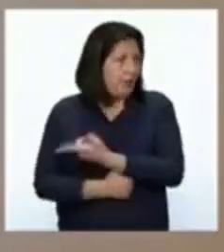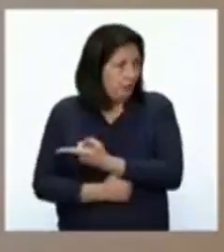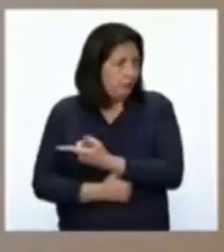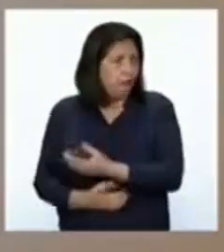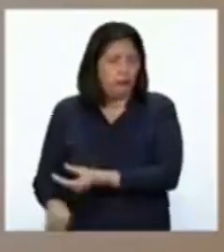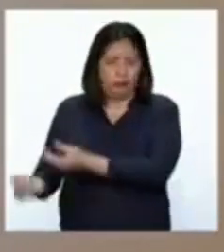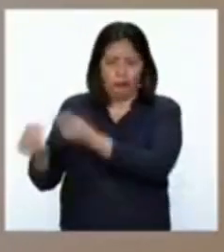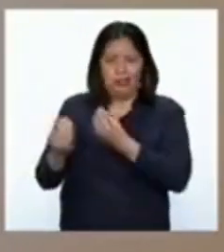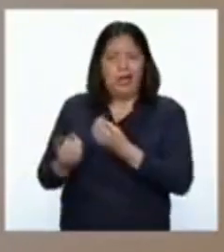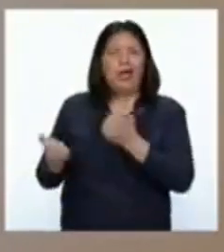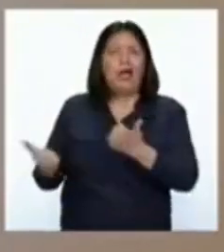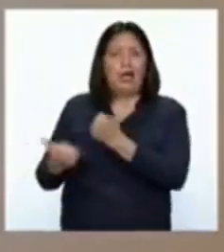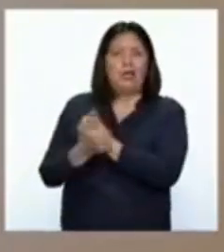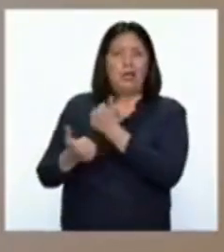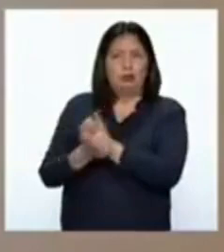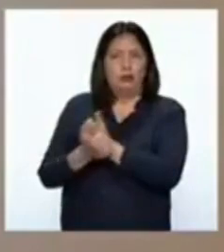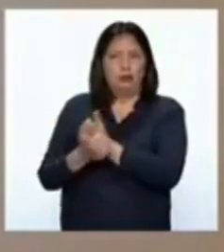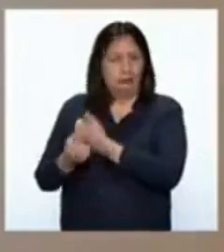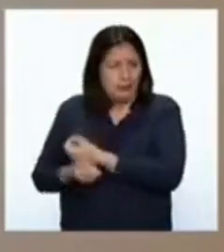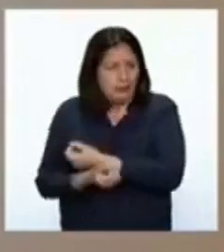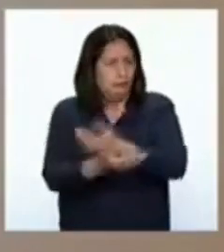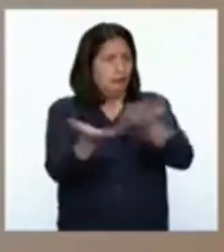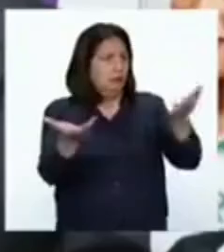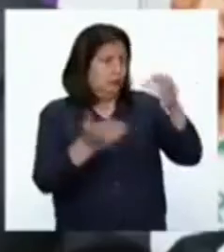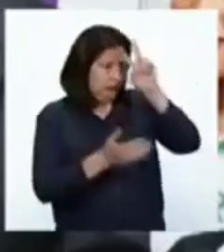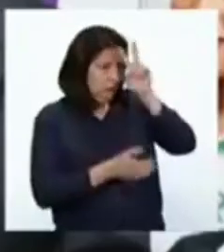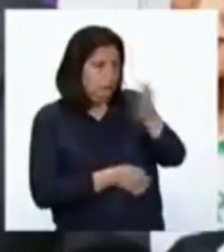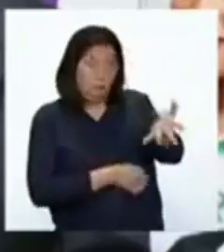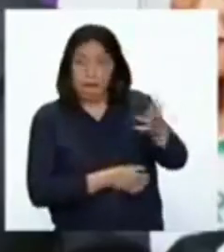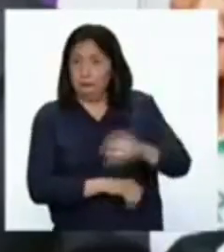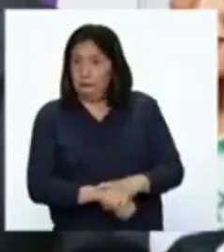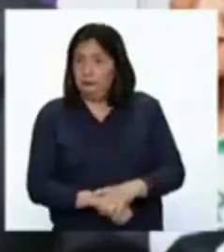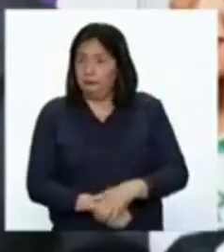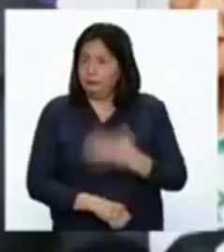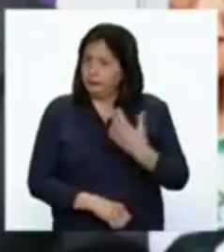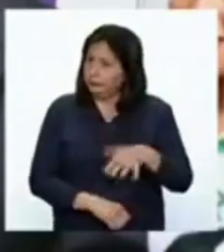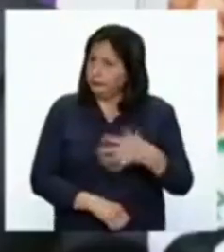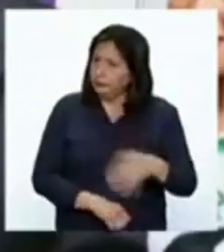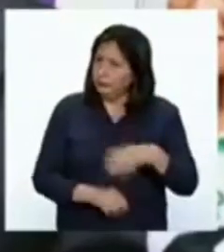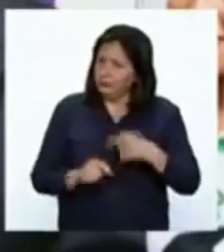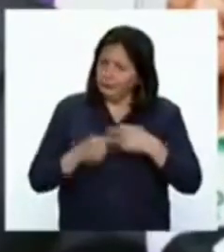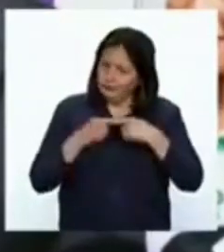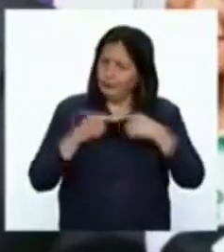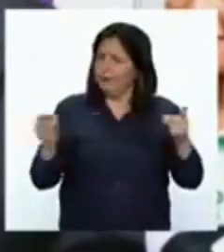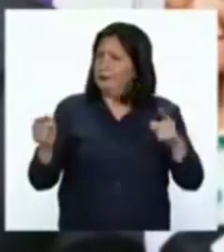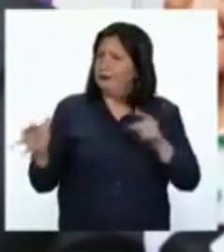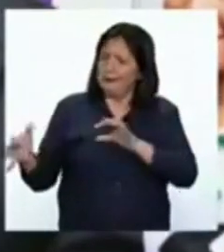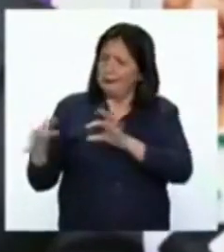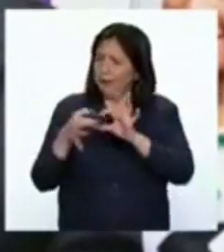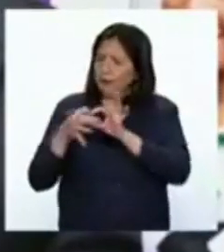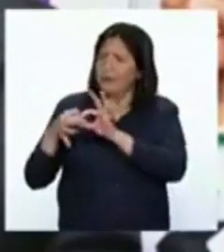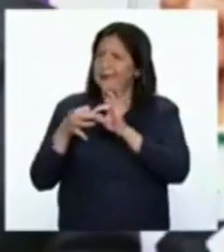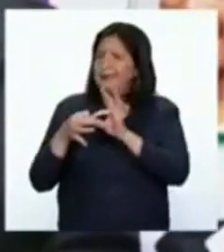dando Ayacucho a todo el Perú. Que es un mensaje de unidad.